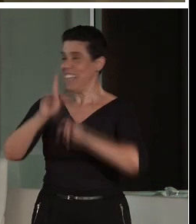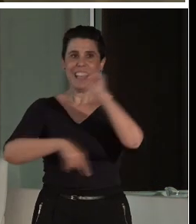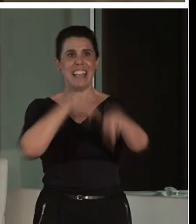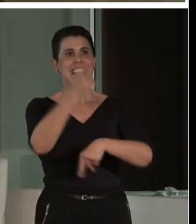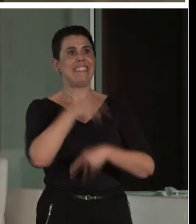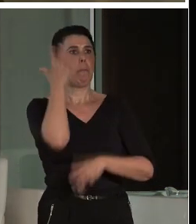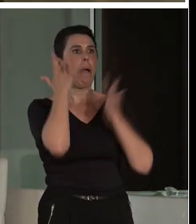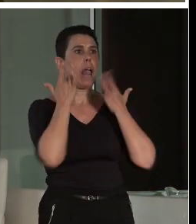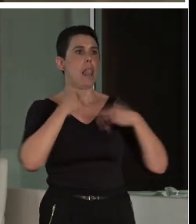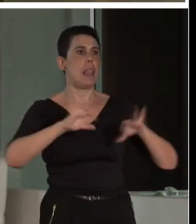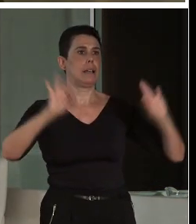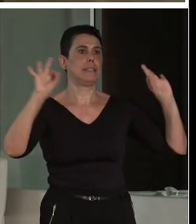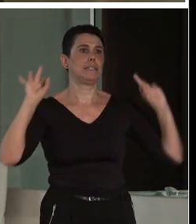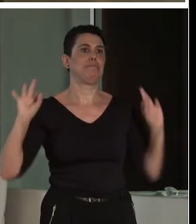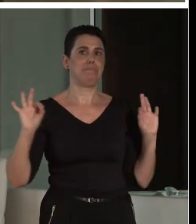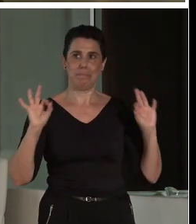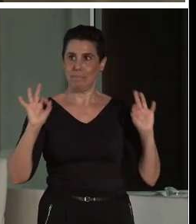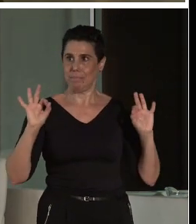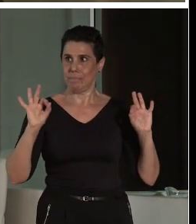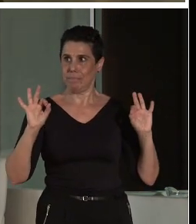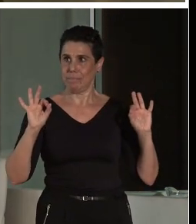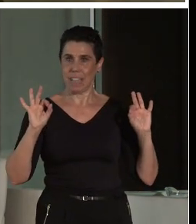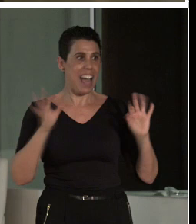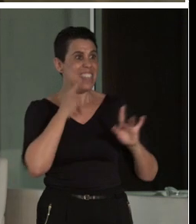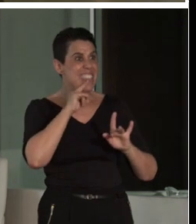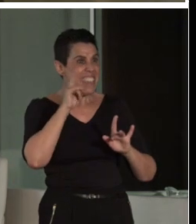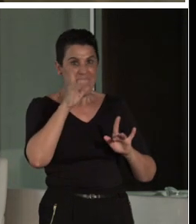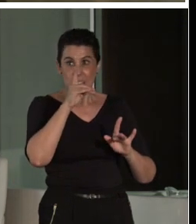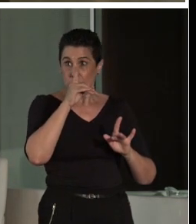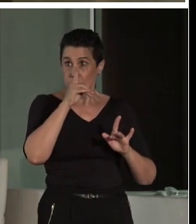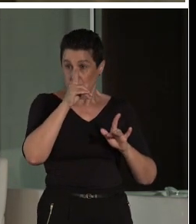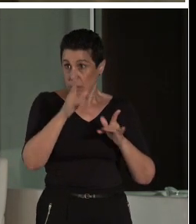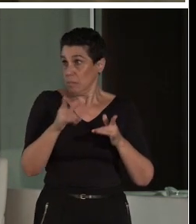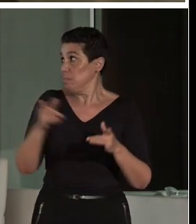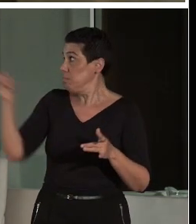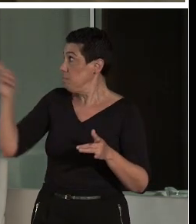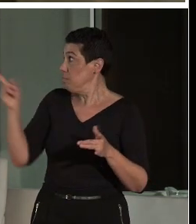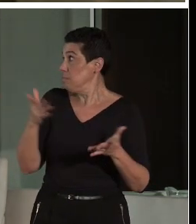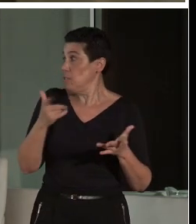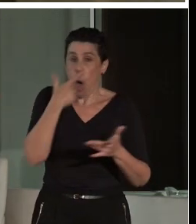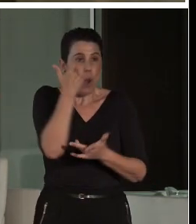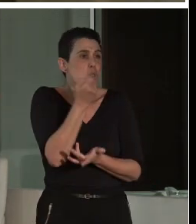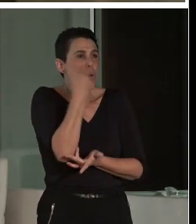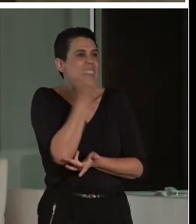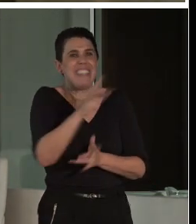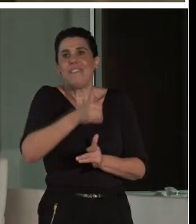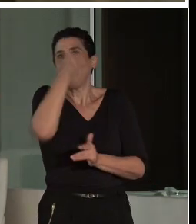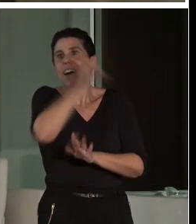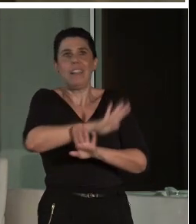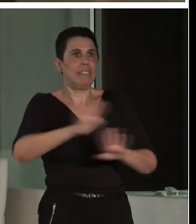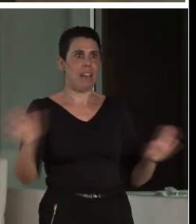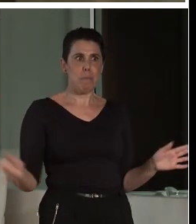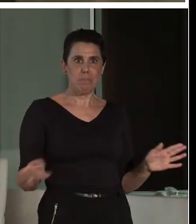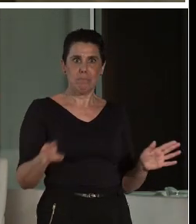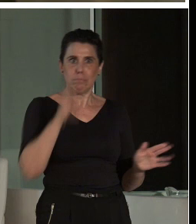maravilloso. Cuando alguien idea una escenografía así, es que, dice, este escenógrafo